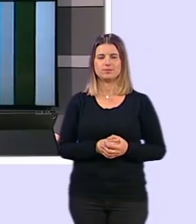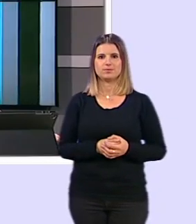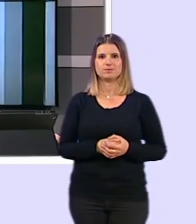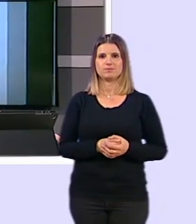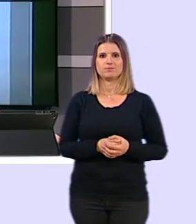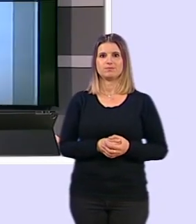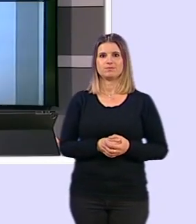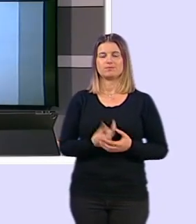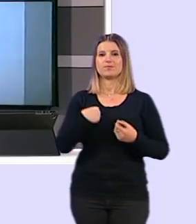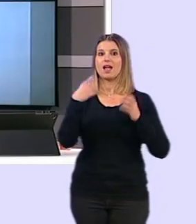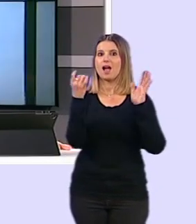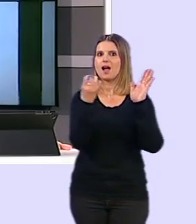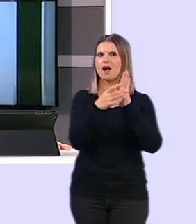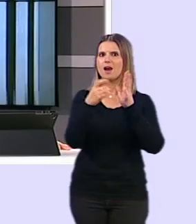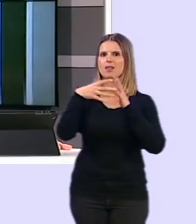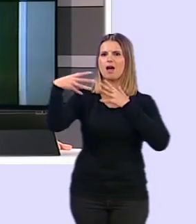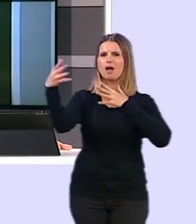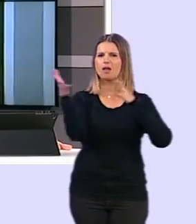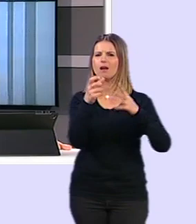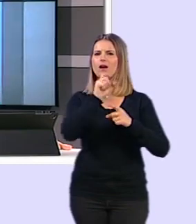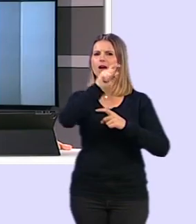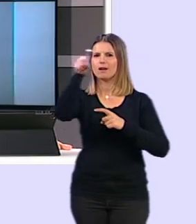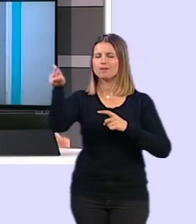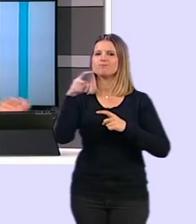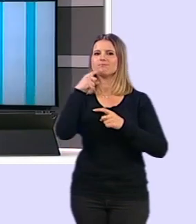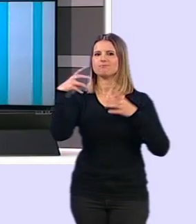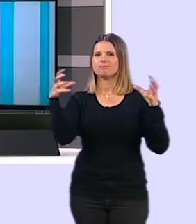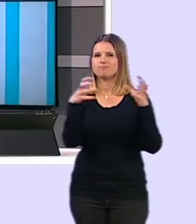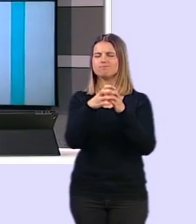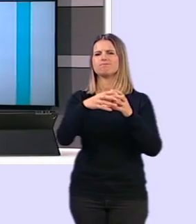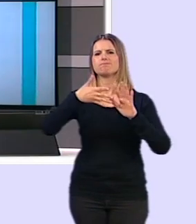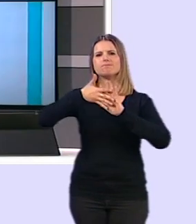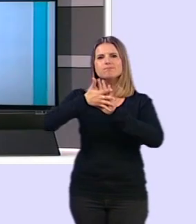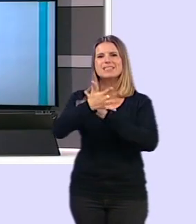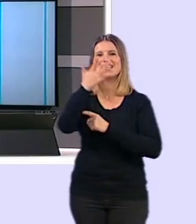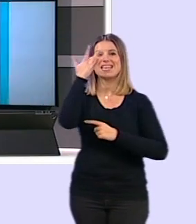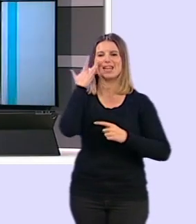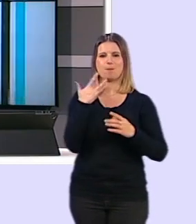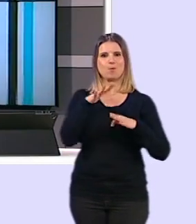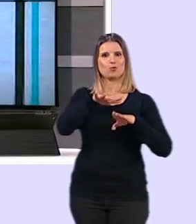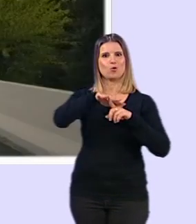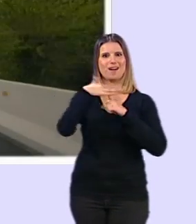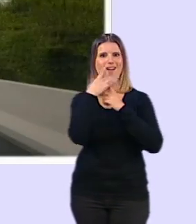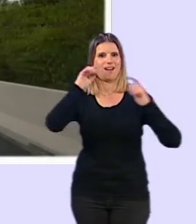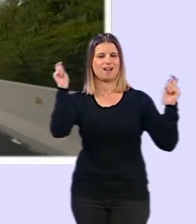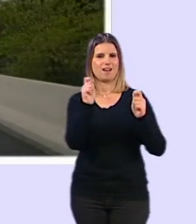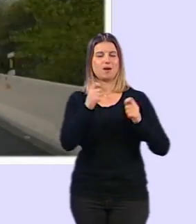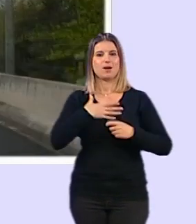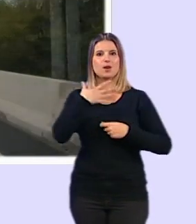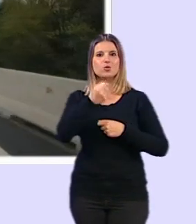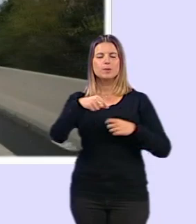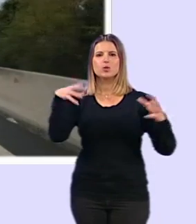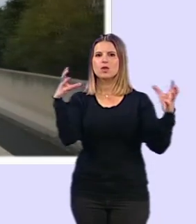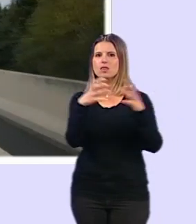La calidad del aire logra en algunos puntos de la ciudad la consideración de limpio durante el estado de alarma. El ayuntamiento de Granada